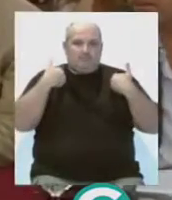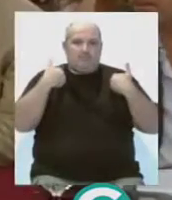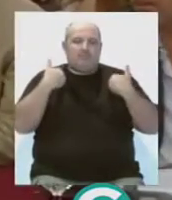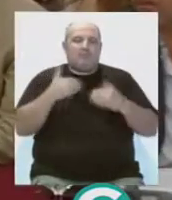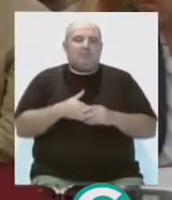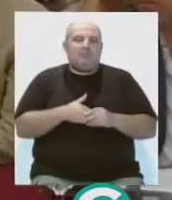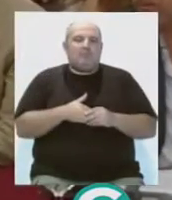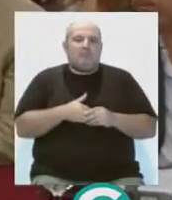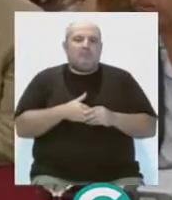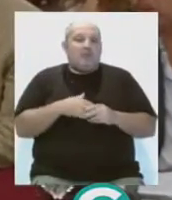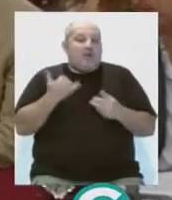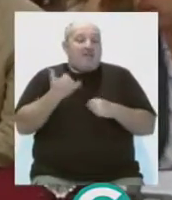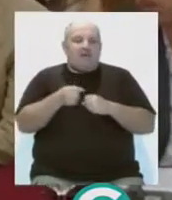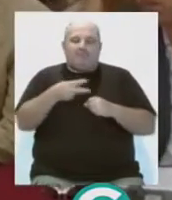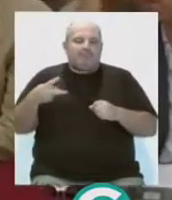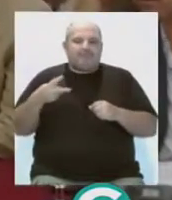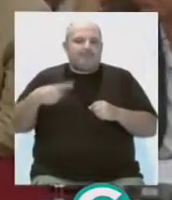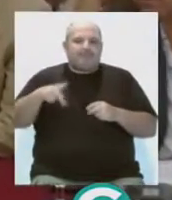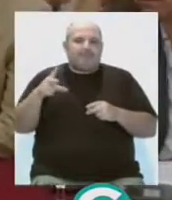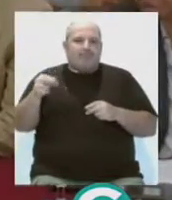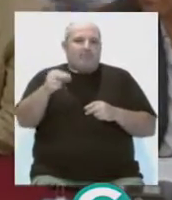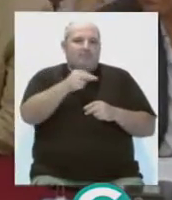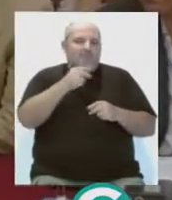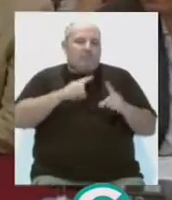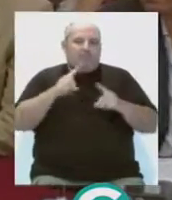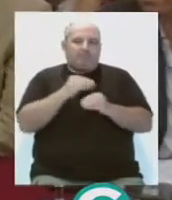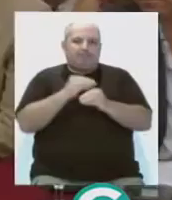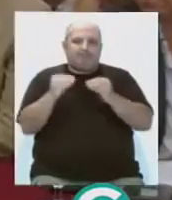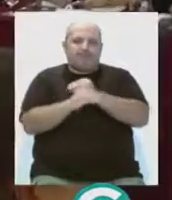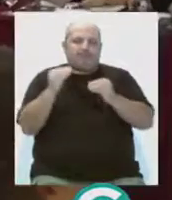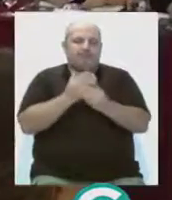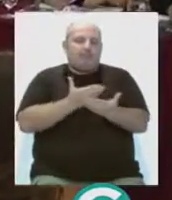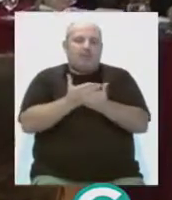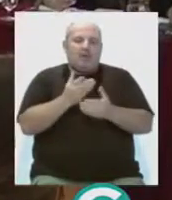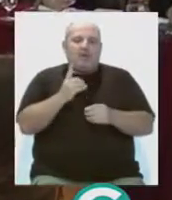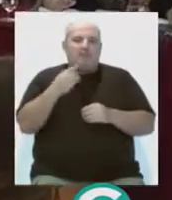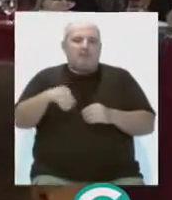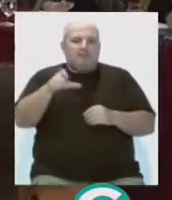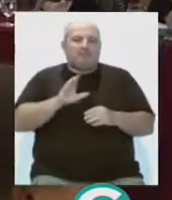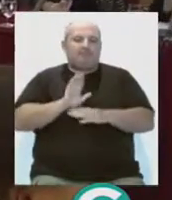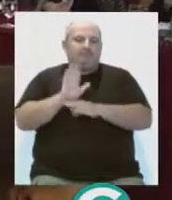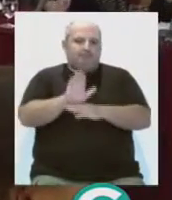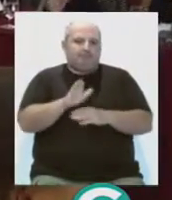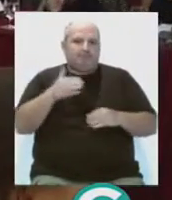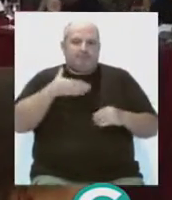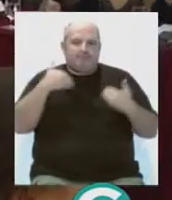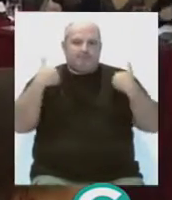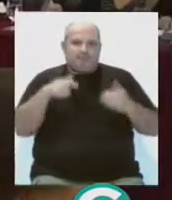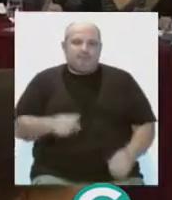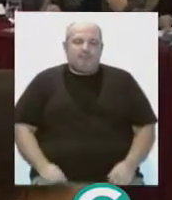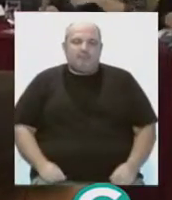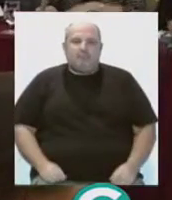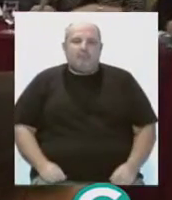corporación. Finalmente no ha sido posible y la moción se ha presentado en forma de proposición de presidencia sobre declaración institucional,